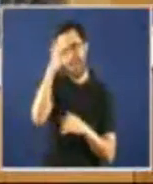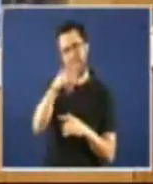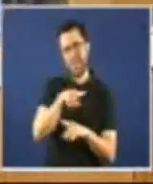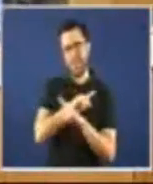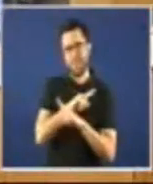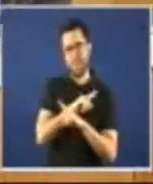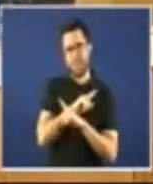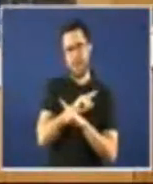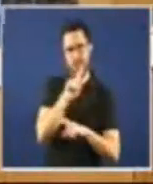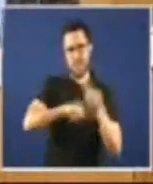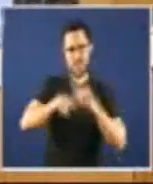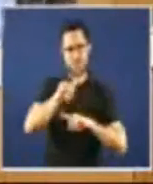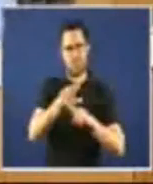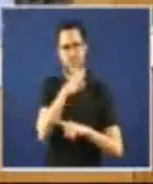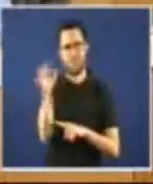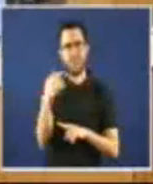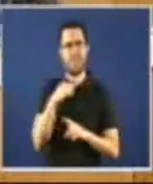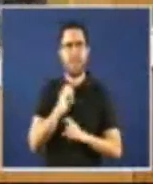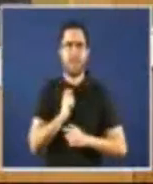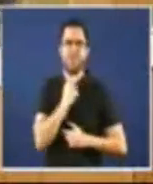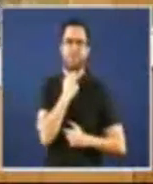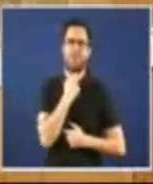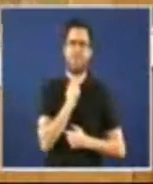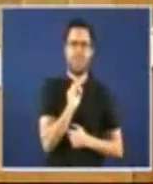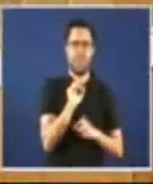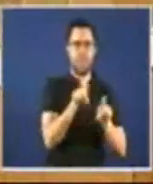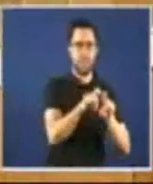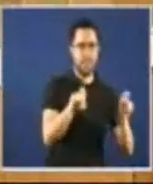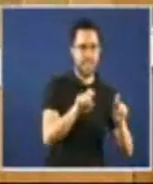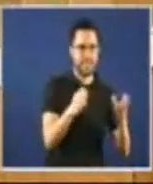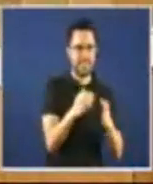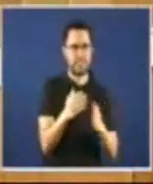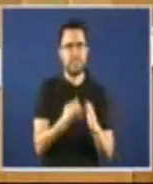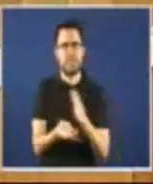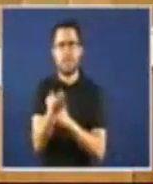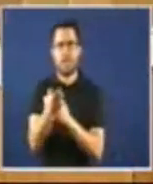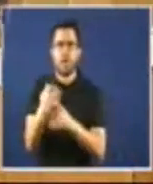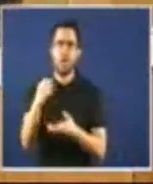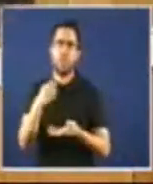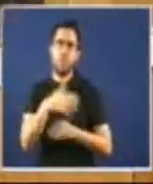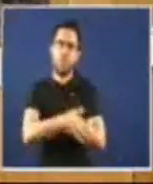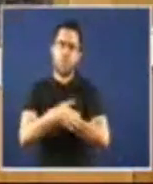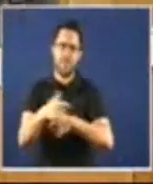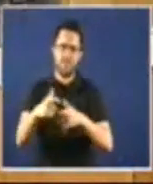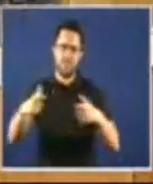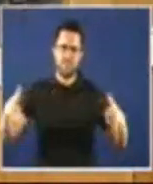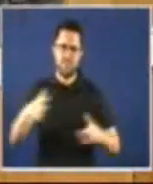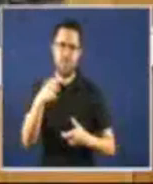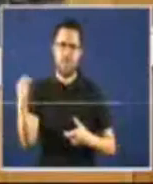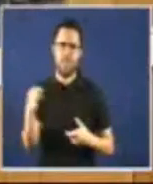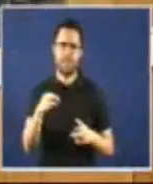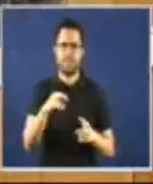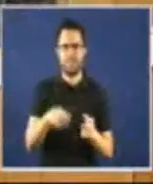das PEMES o acelerado medre das bolsas de pobreza o repago por servicios sanitarios educativos o